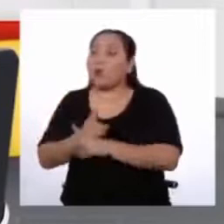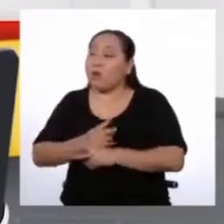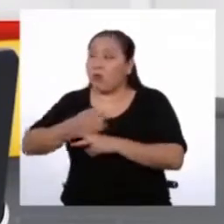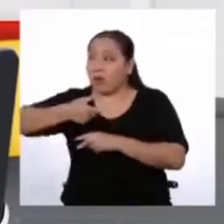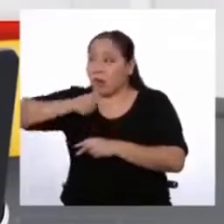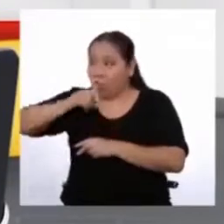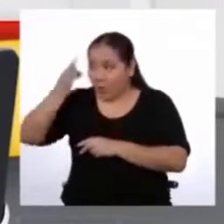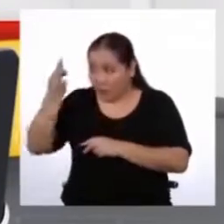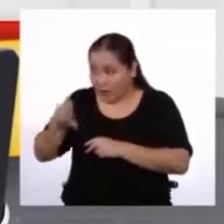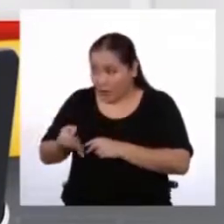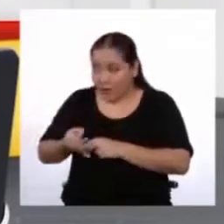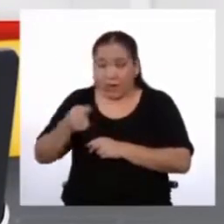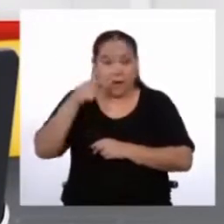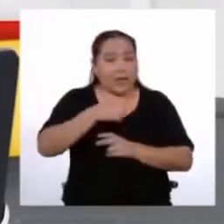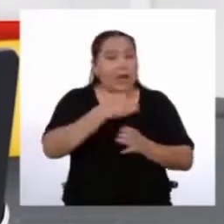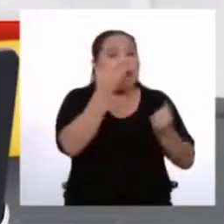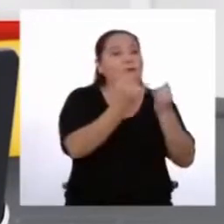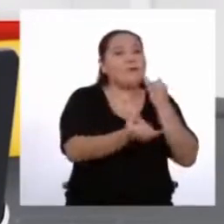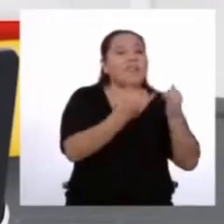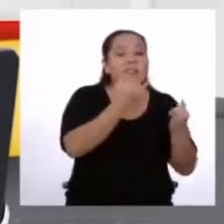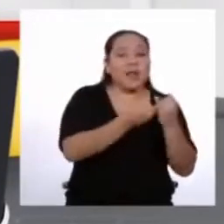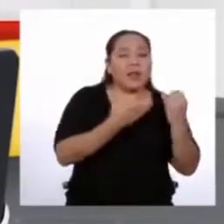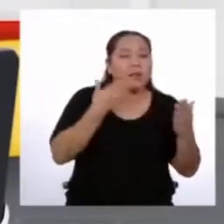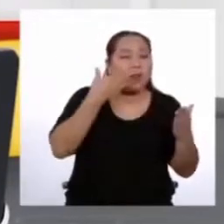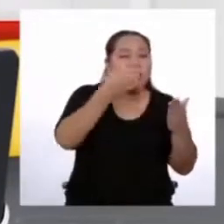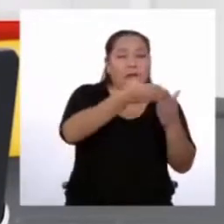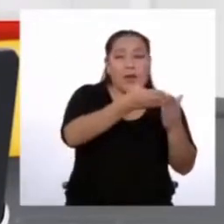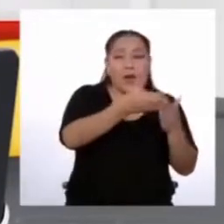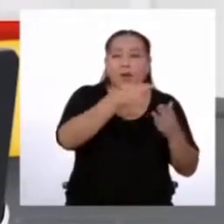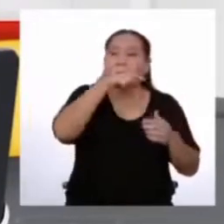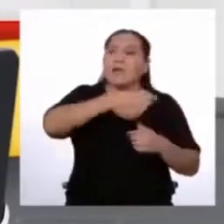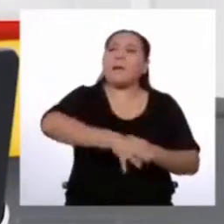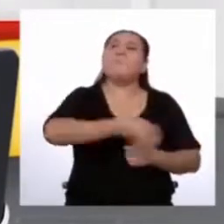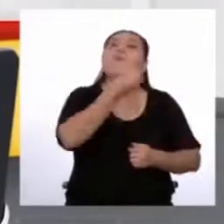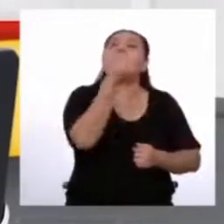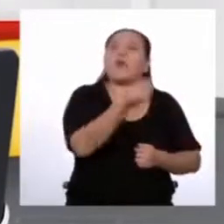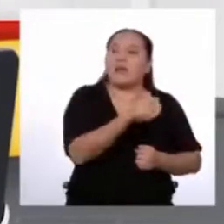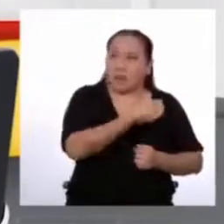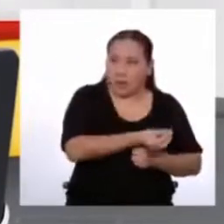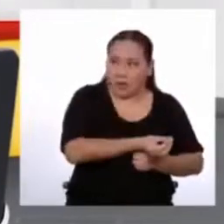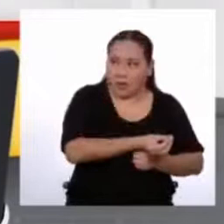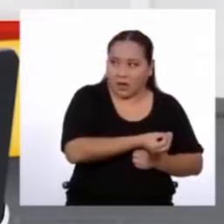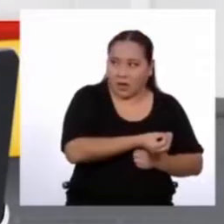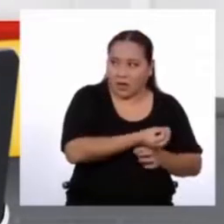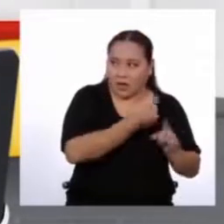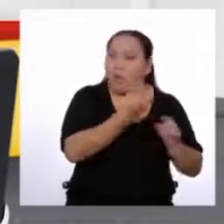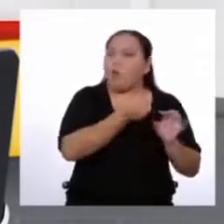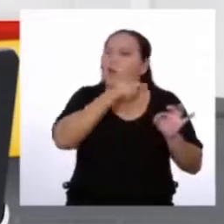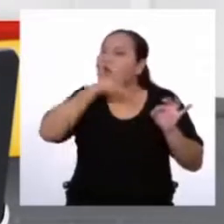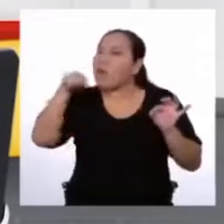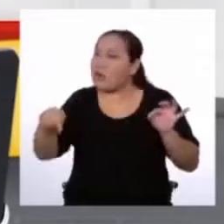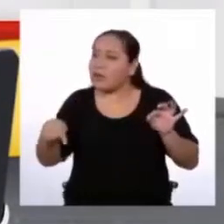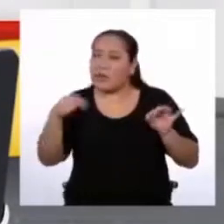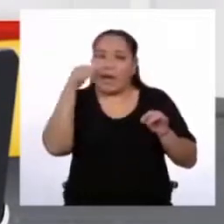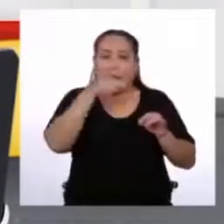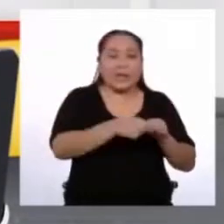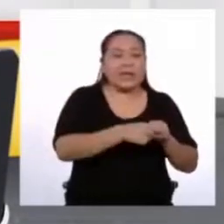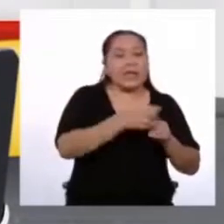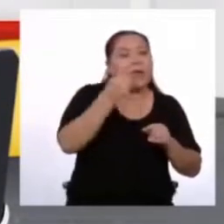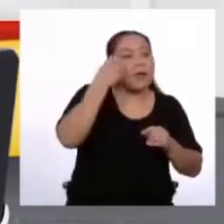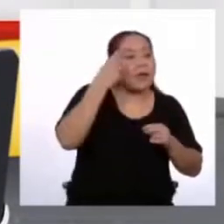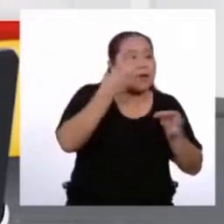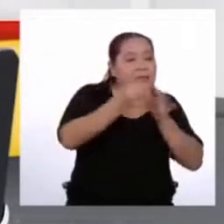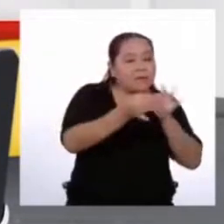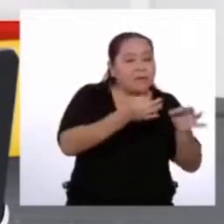agua, ¿cierto? Y la finalidad es el porqué Ahí puedo mencionar los daños a la